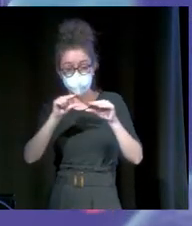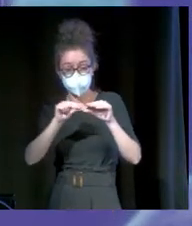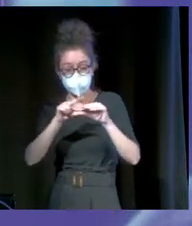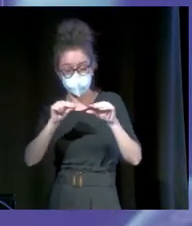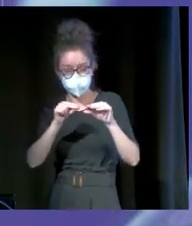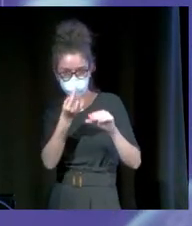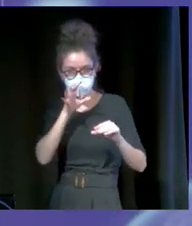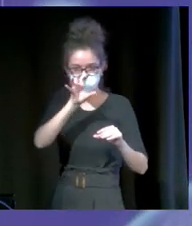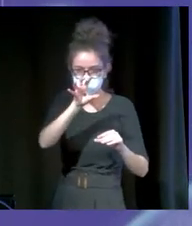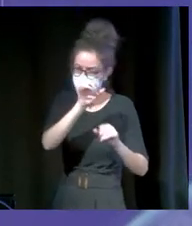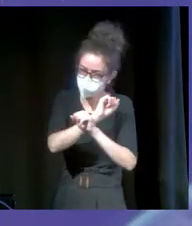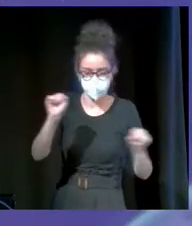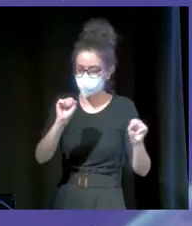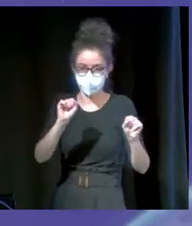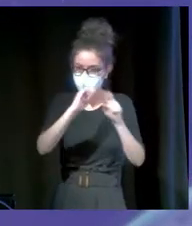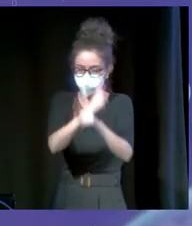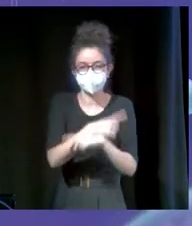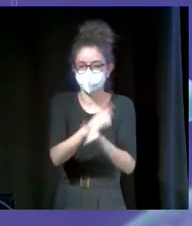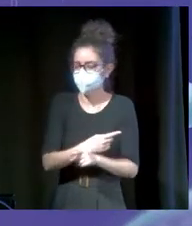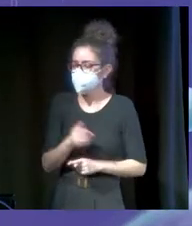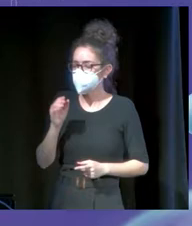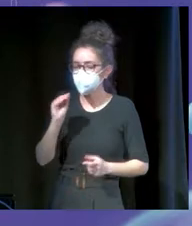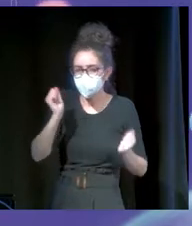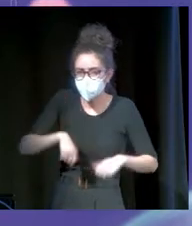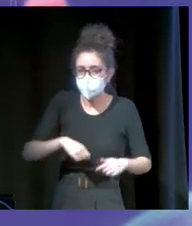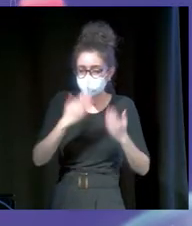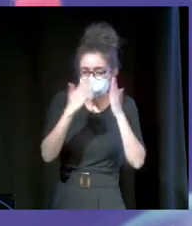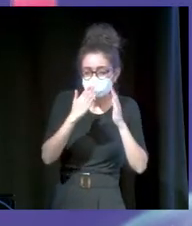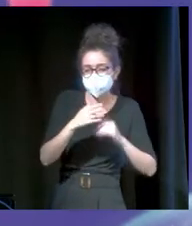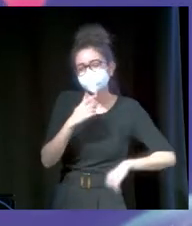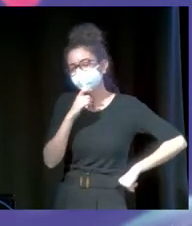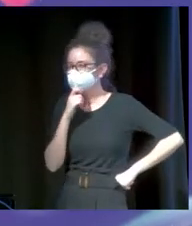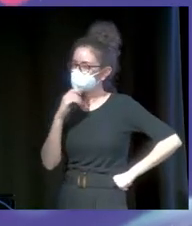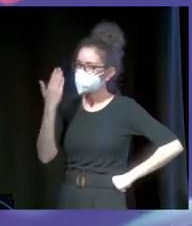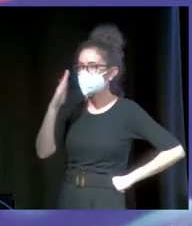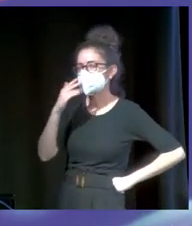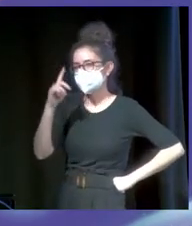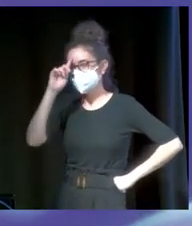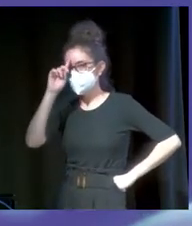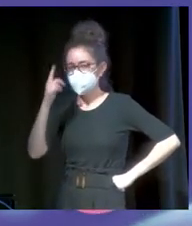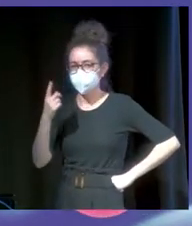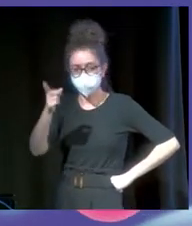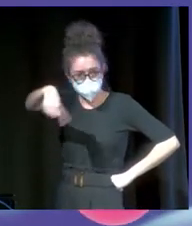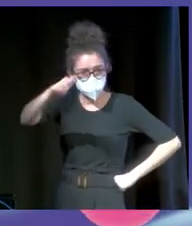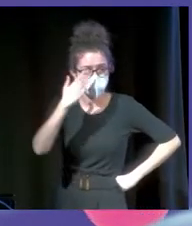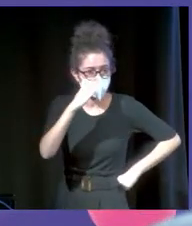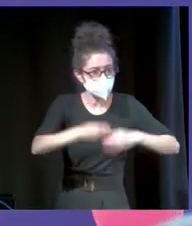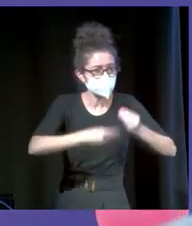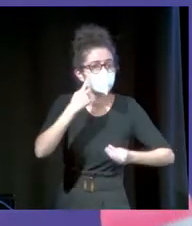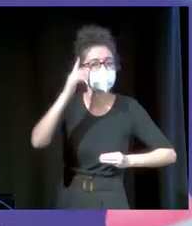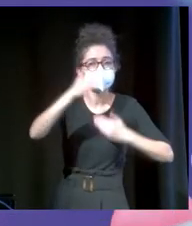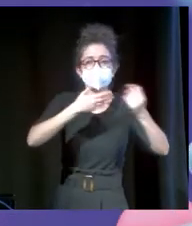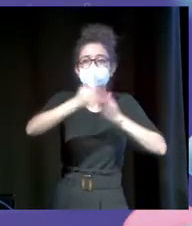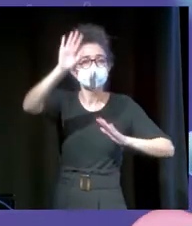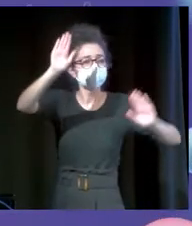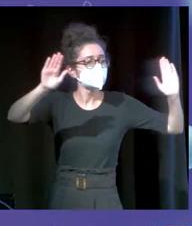el USB. No era capaz de ponerlo. Así que yo pregunté, bueno, ¿me hago Facebook? Me dijeron, Facebook, no sé. ¿Alguien de aquí usa Facebook todavía? Que levante la mano,